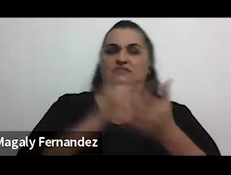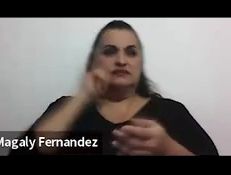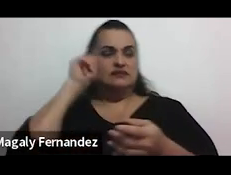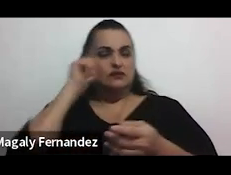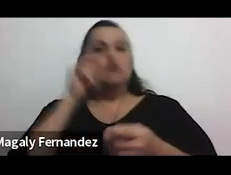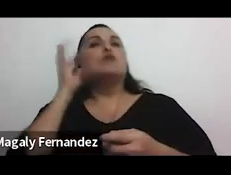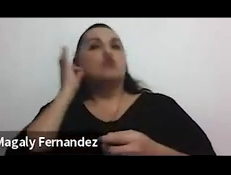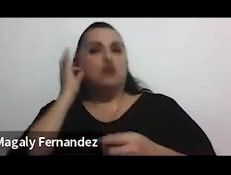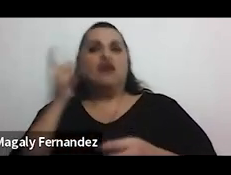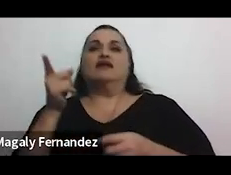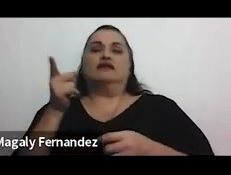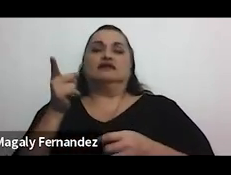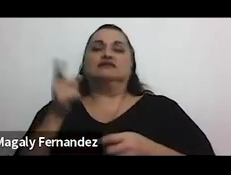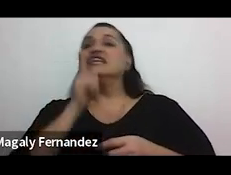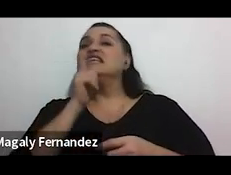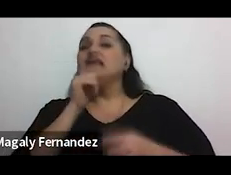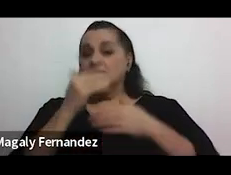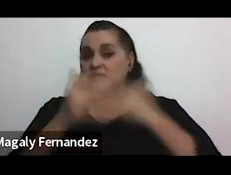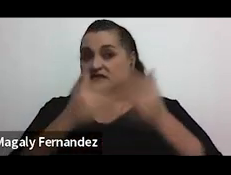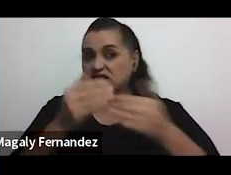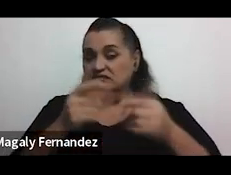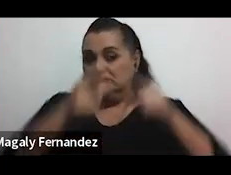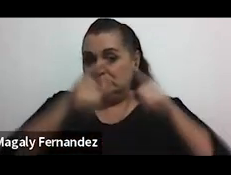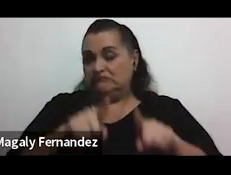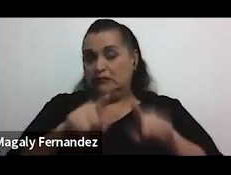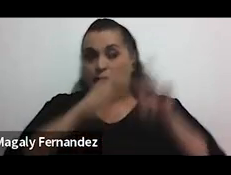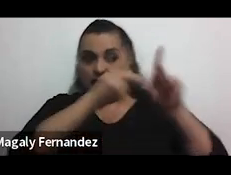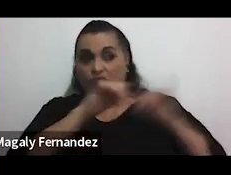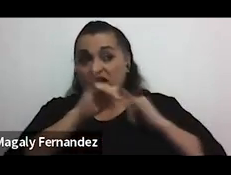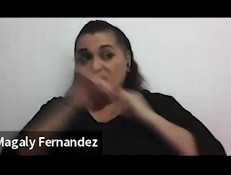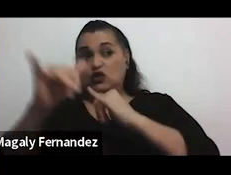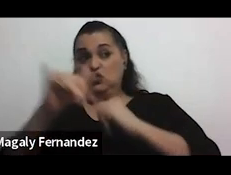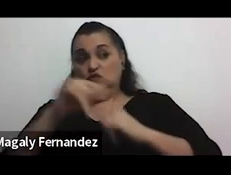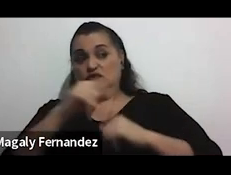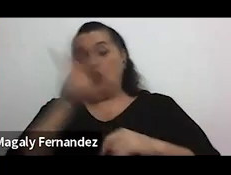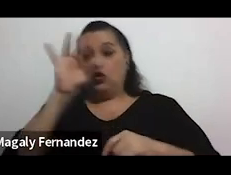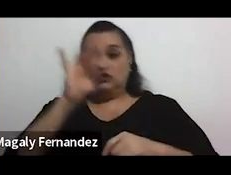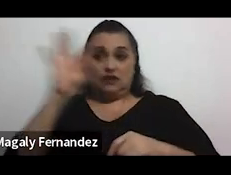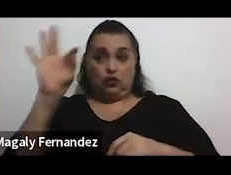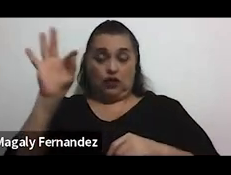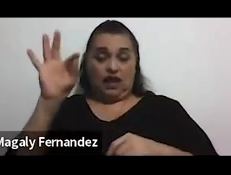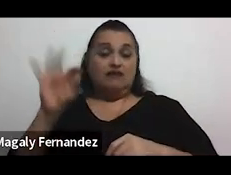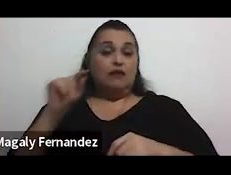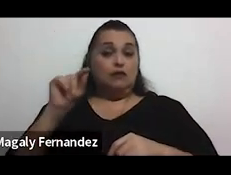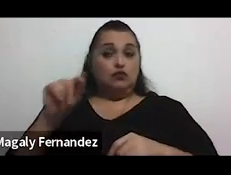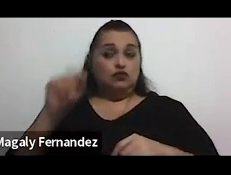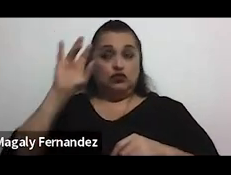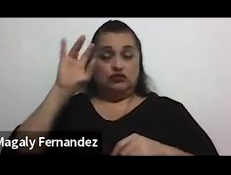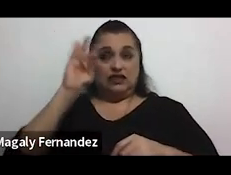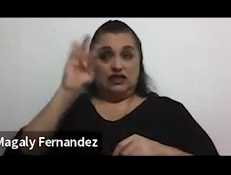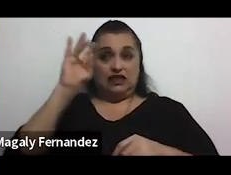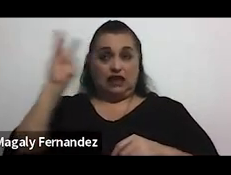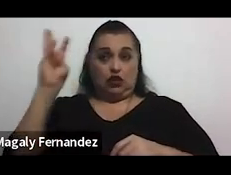ejercen las personas que fueron denunciadas en un 89.78% fueron